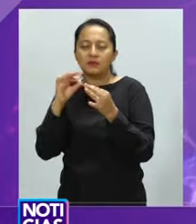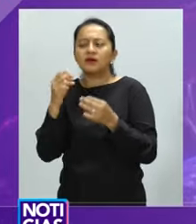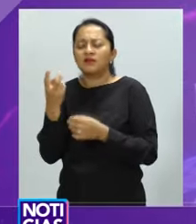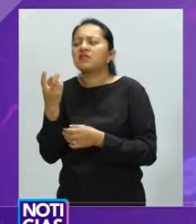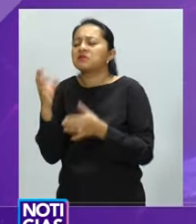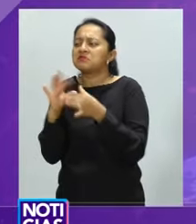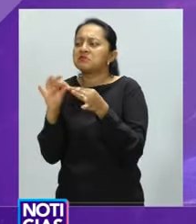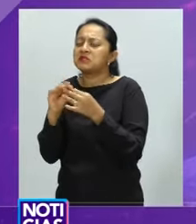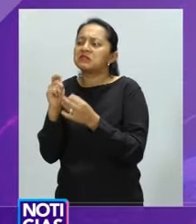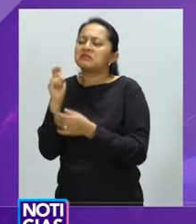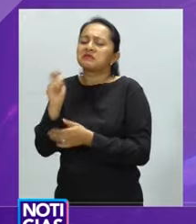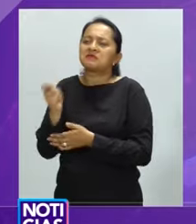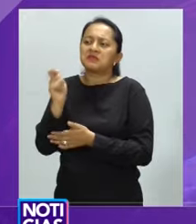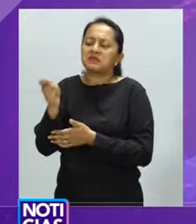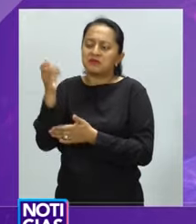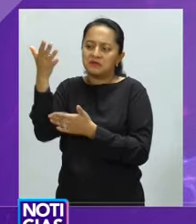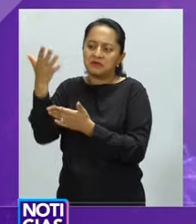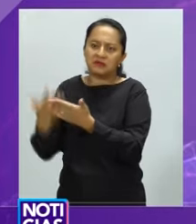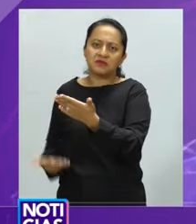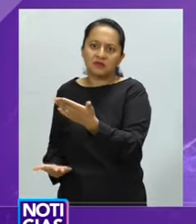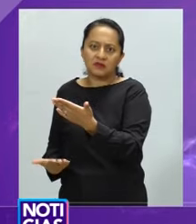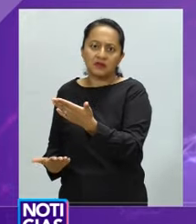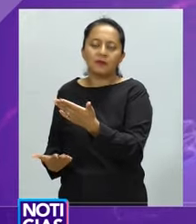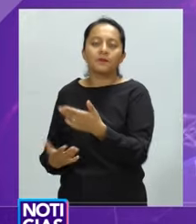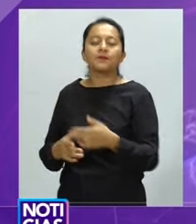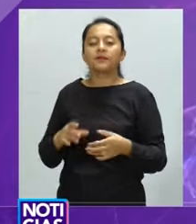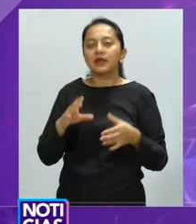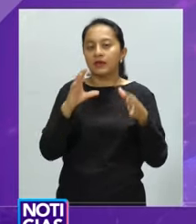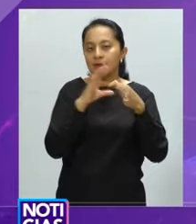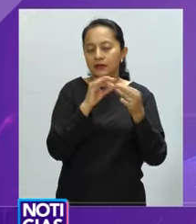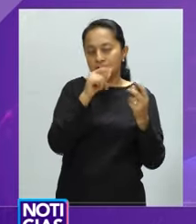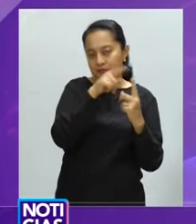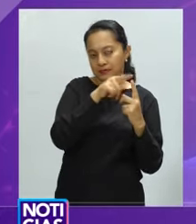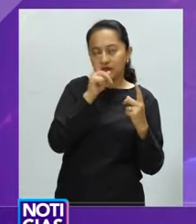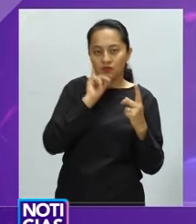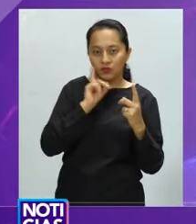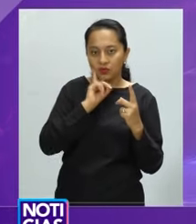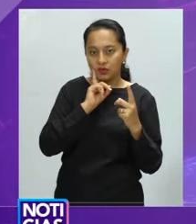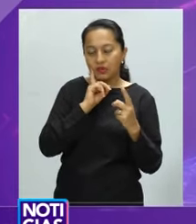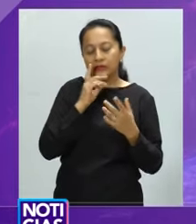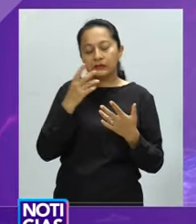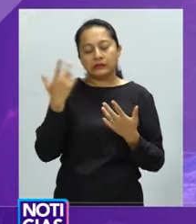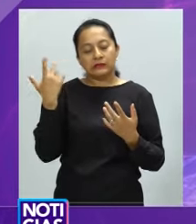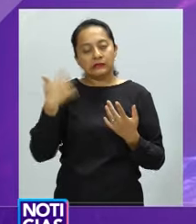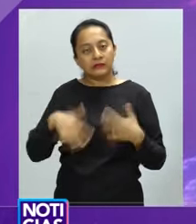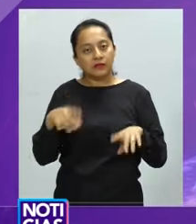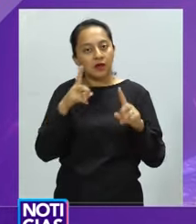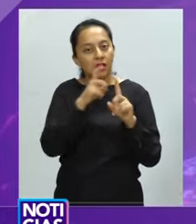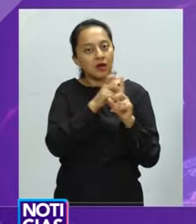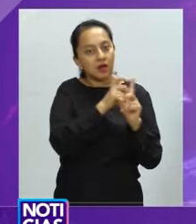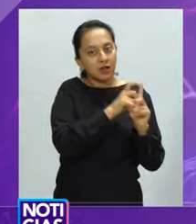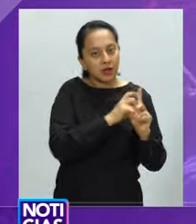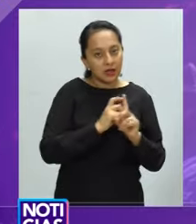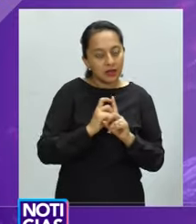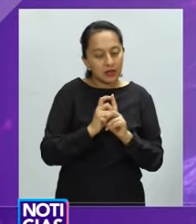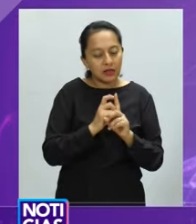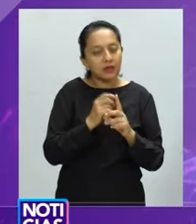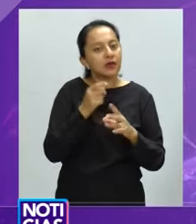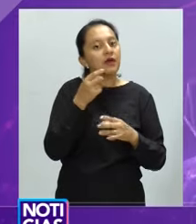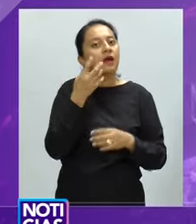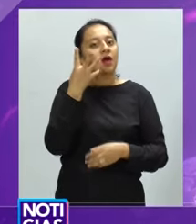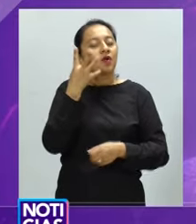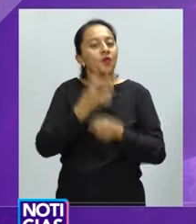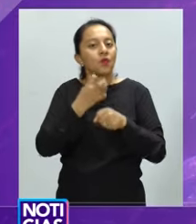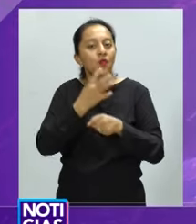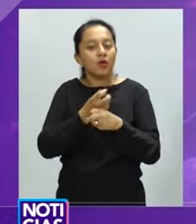Durante esta conversación, Aristegui Flores también criticó el cuarto informe de gobierno que rindió el presidente de nuestro país. Dijo que a